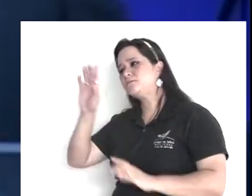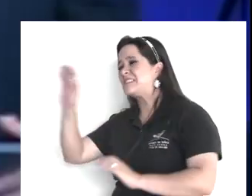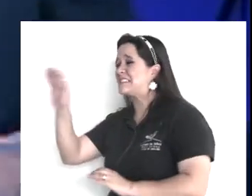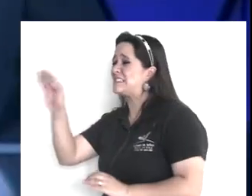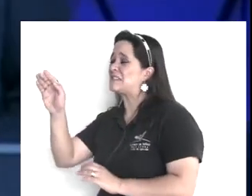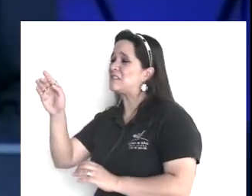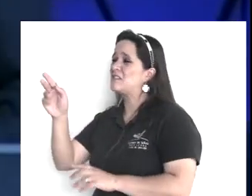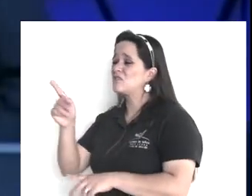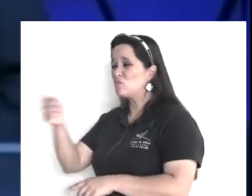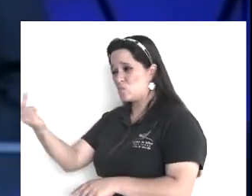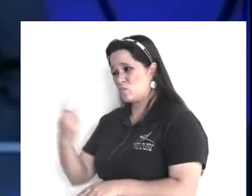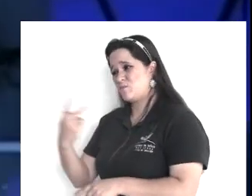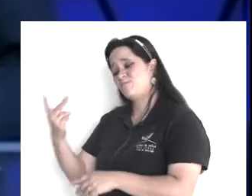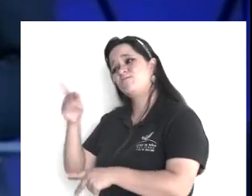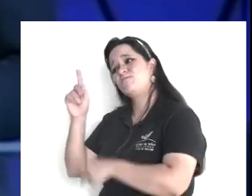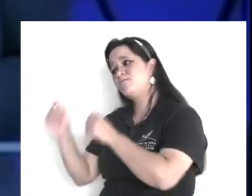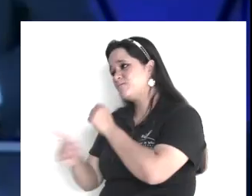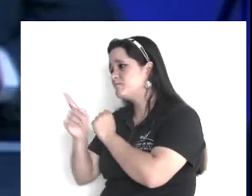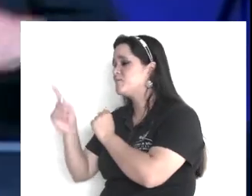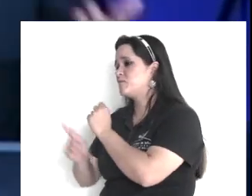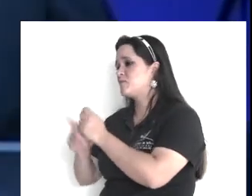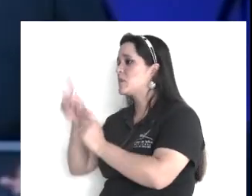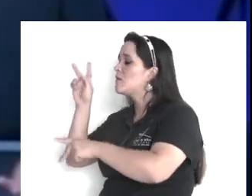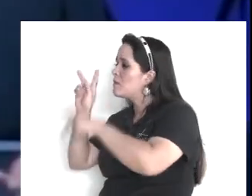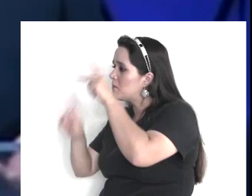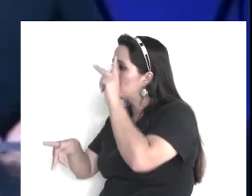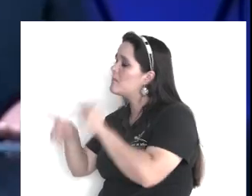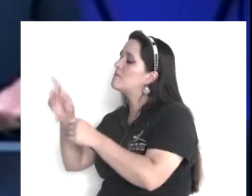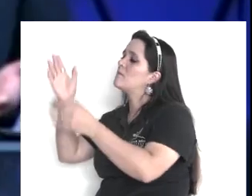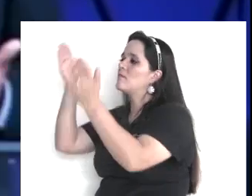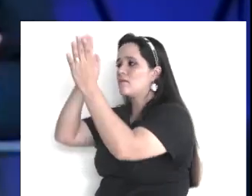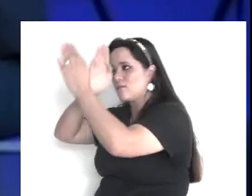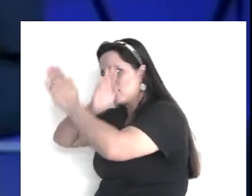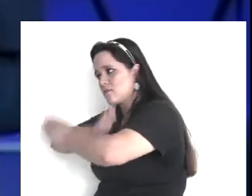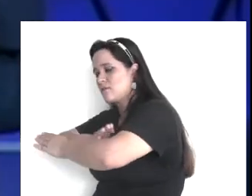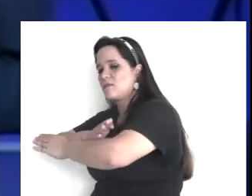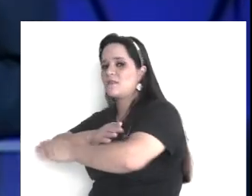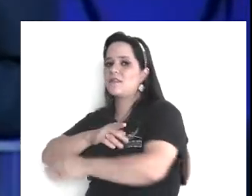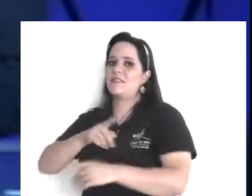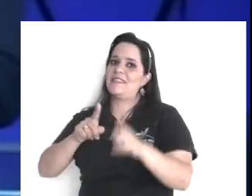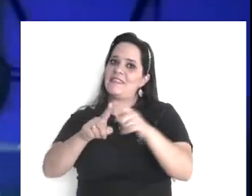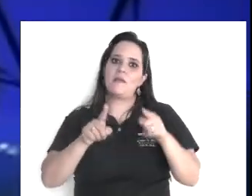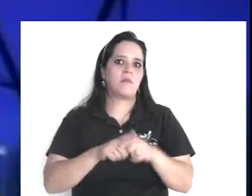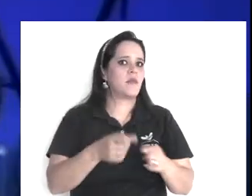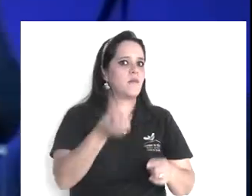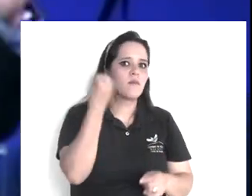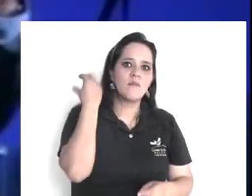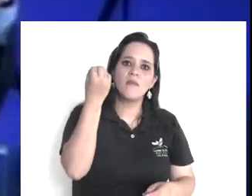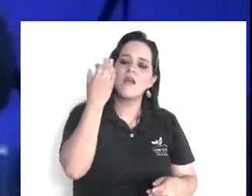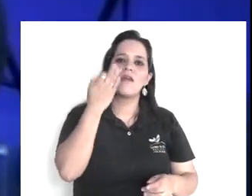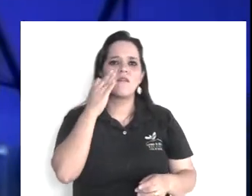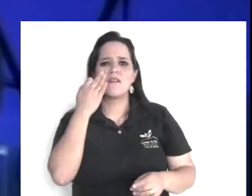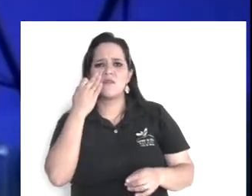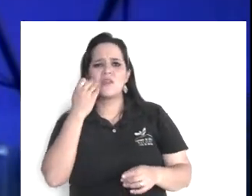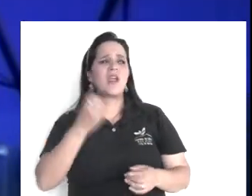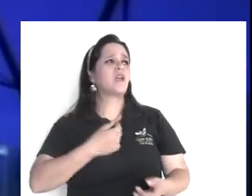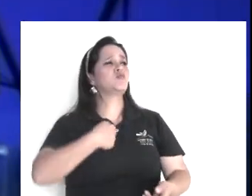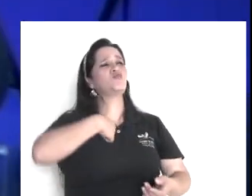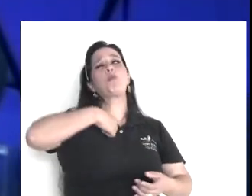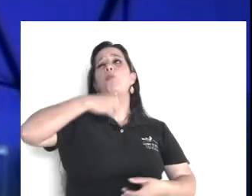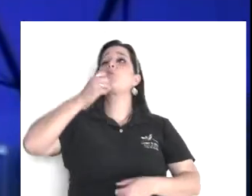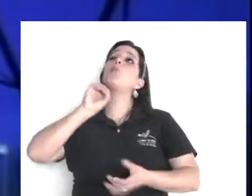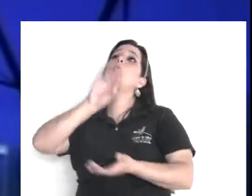sociales, hermanos, y mucho menos, divulguemos, esos, falsos rumores, con el pretexto, de la libertad de